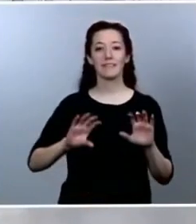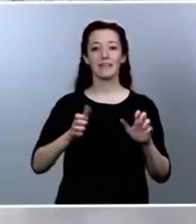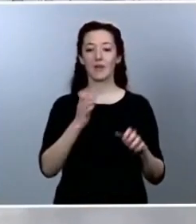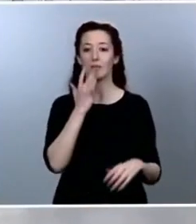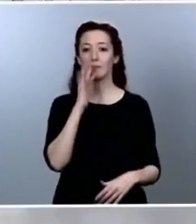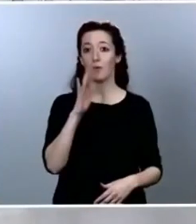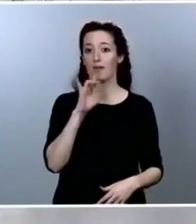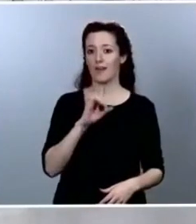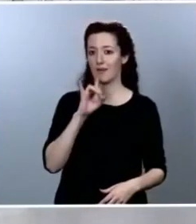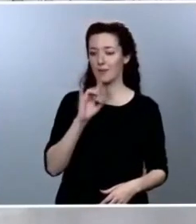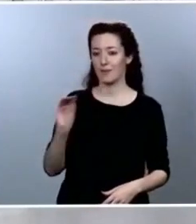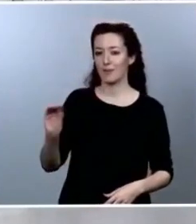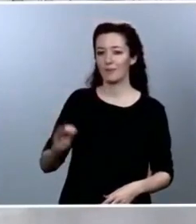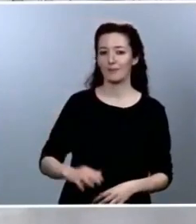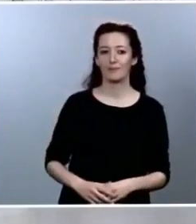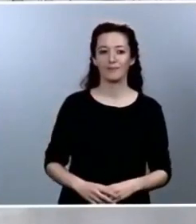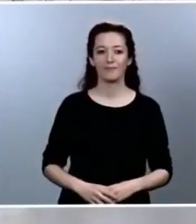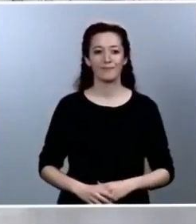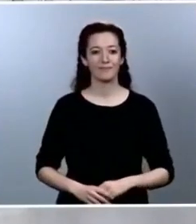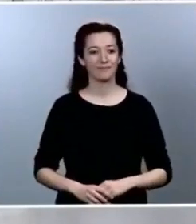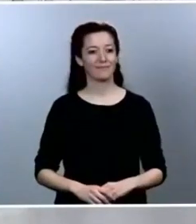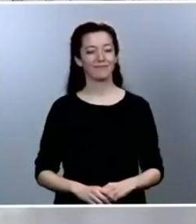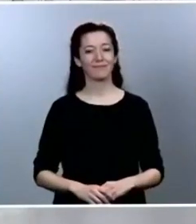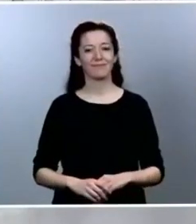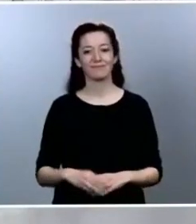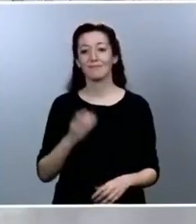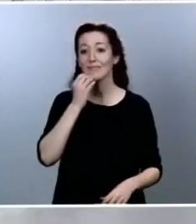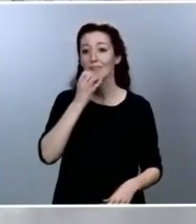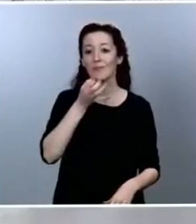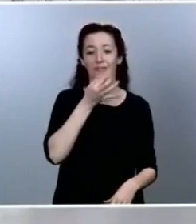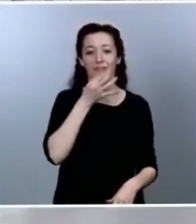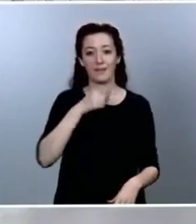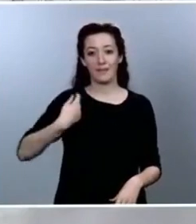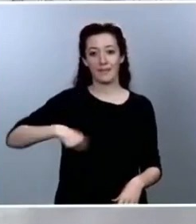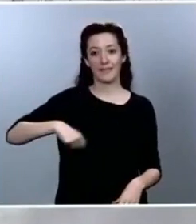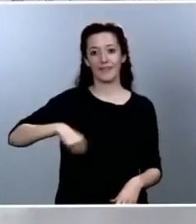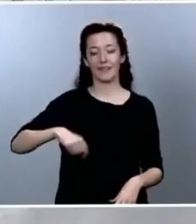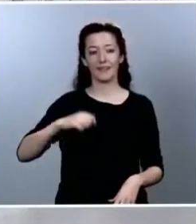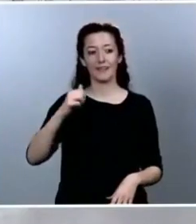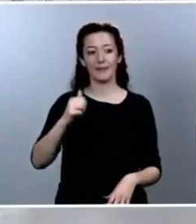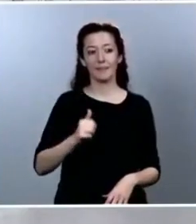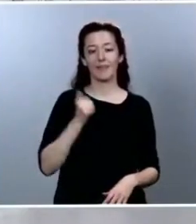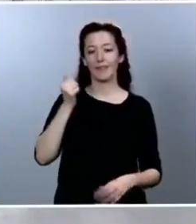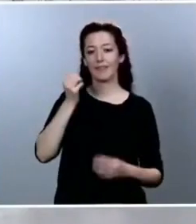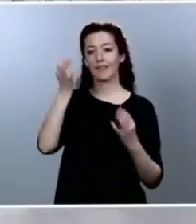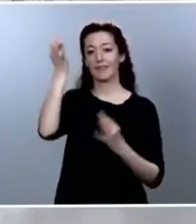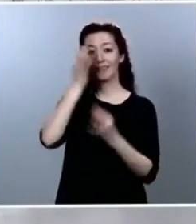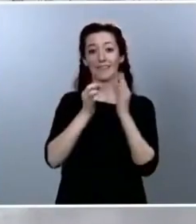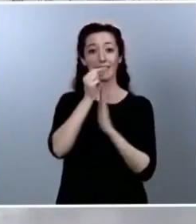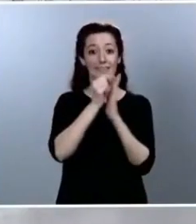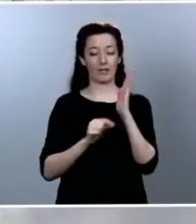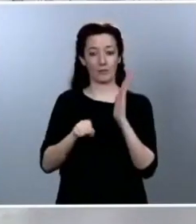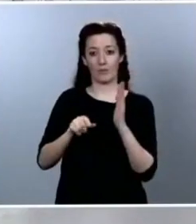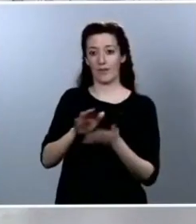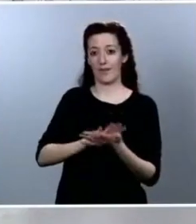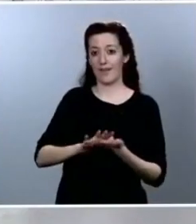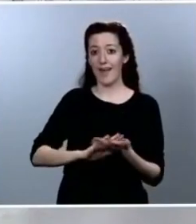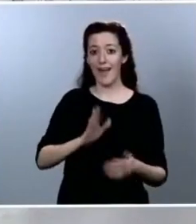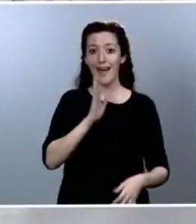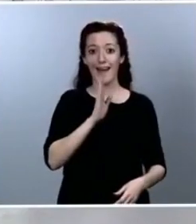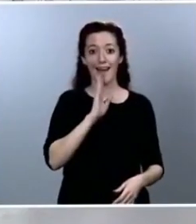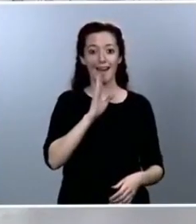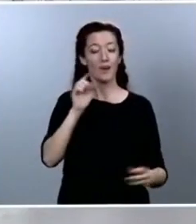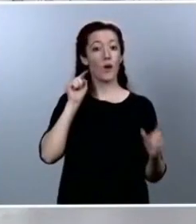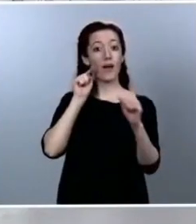Muy buenas tardes, presidente. En cuanto a los criterios a los que usted se refería para iniciar el desconfinamiento